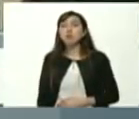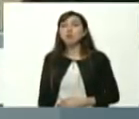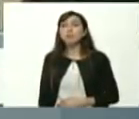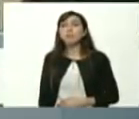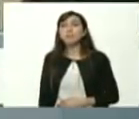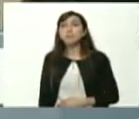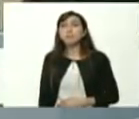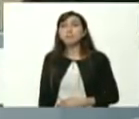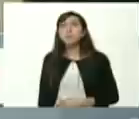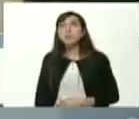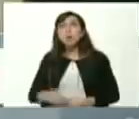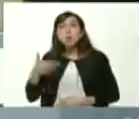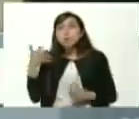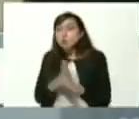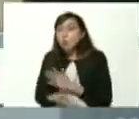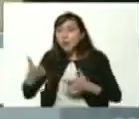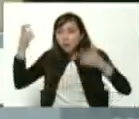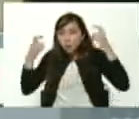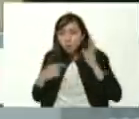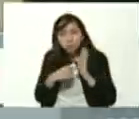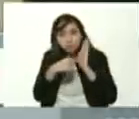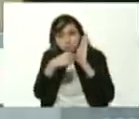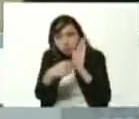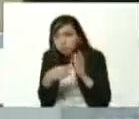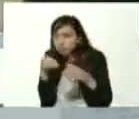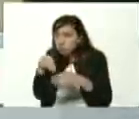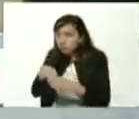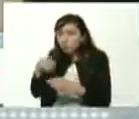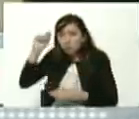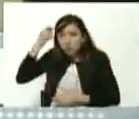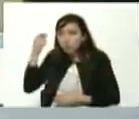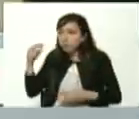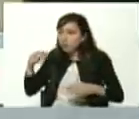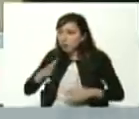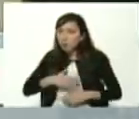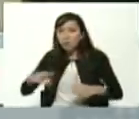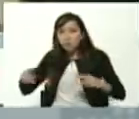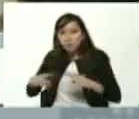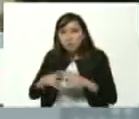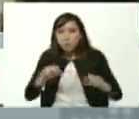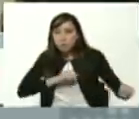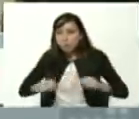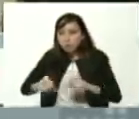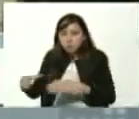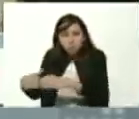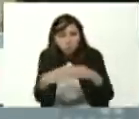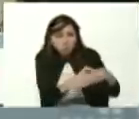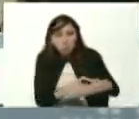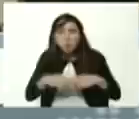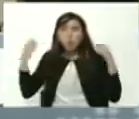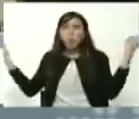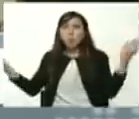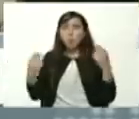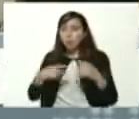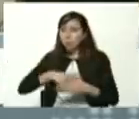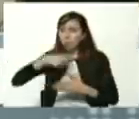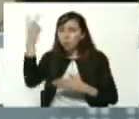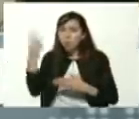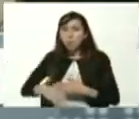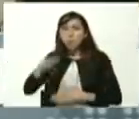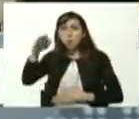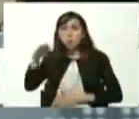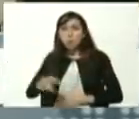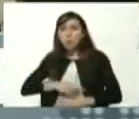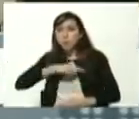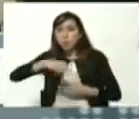el comandante Hugo Chávez estuvo reunido con los movimientos populares planificando el futuro